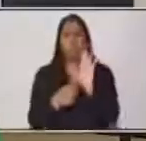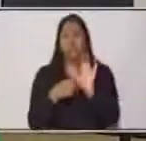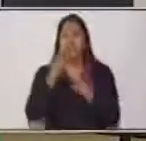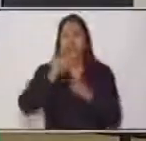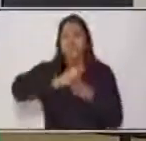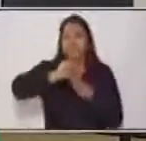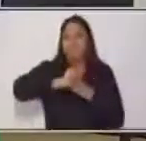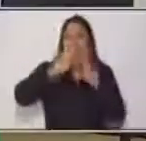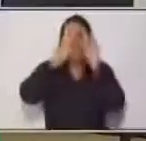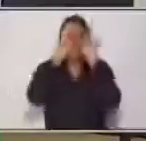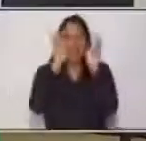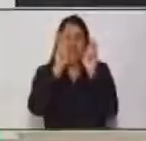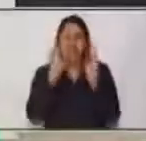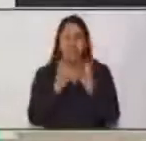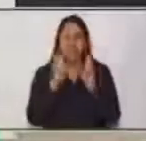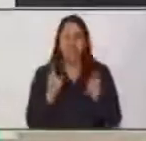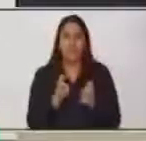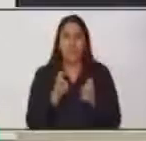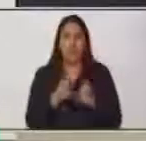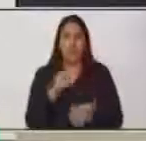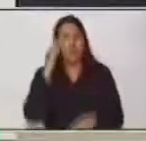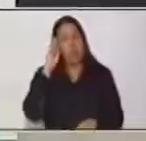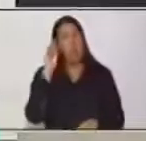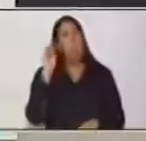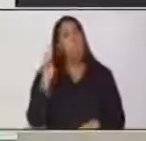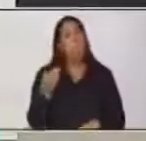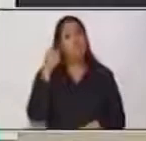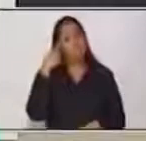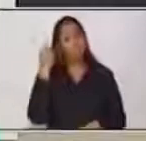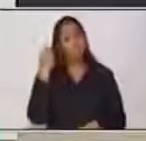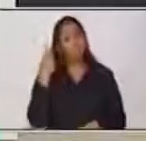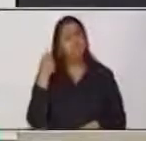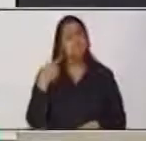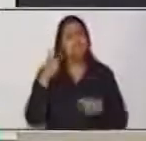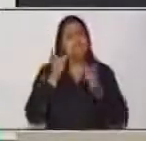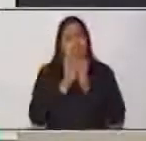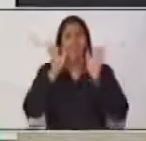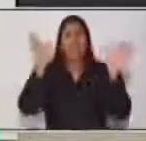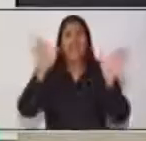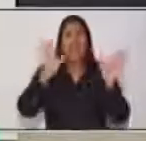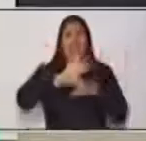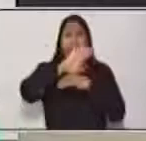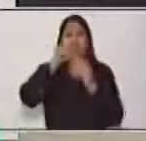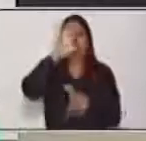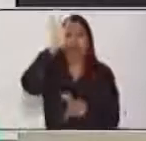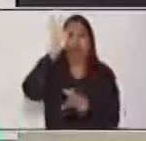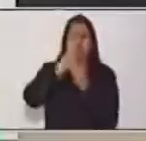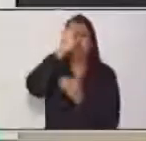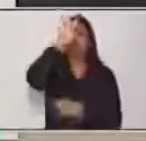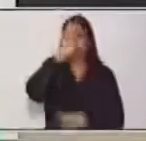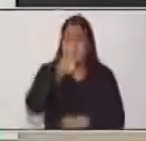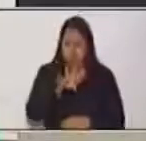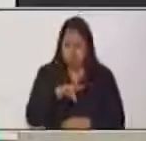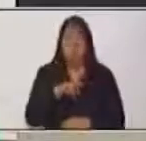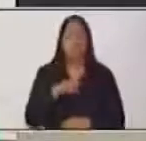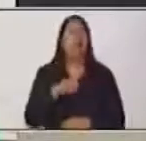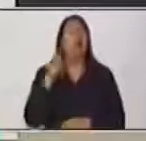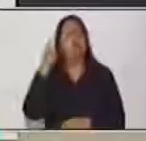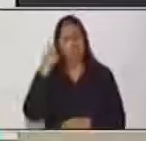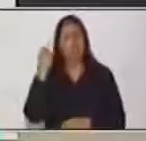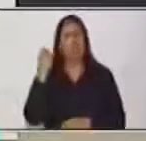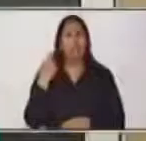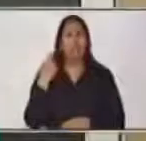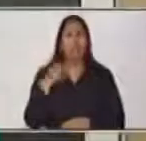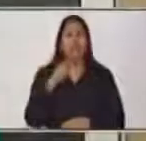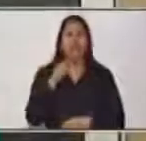los títulos. Para que, de alguna manera, comprenda de forma general y global cada uno de ellos. Construir un